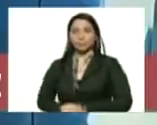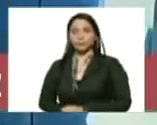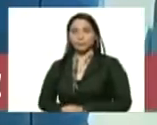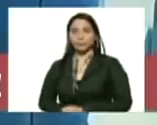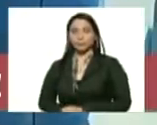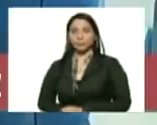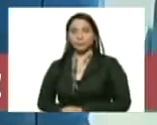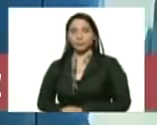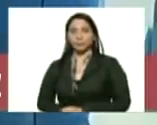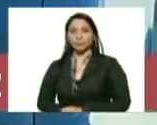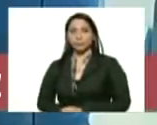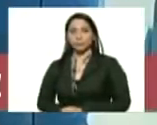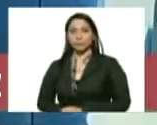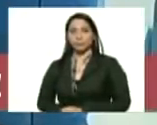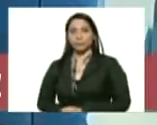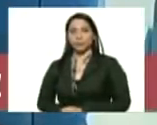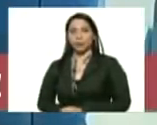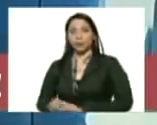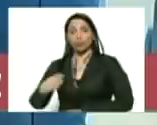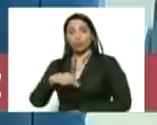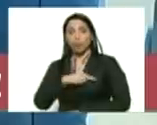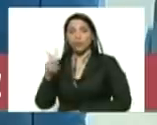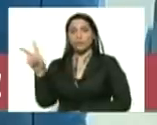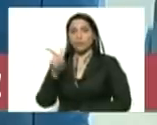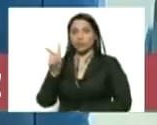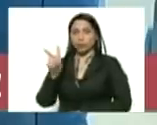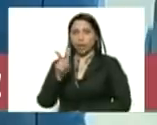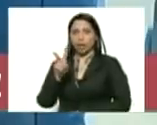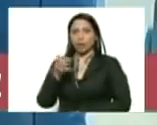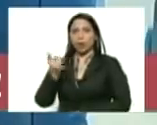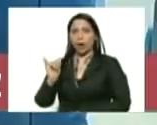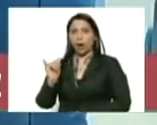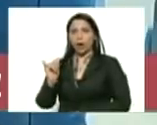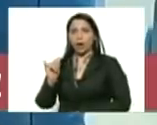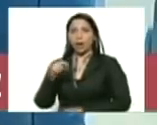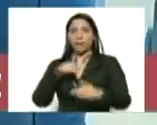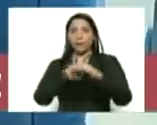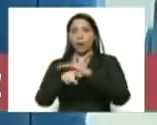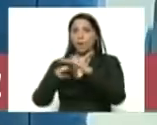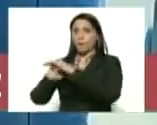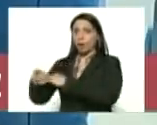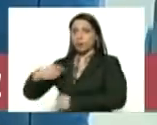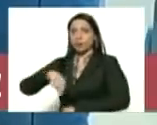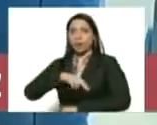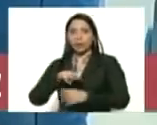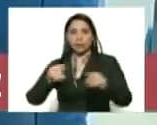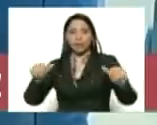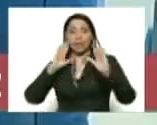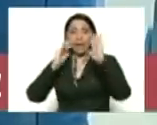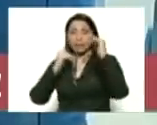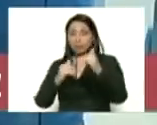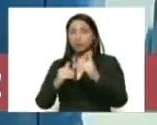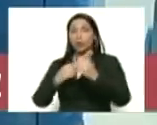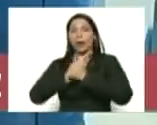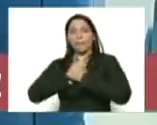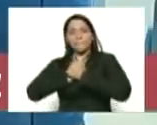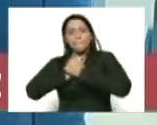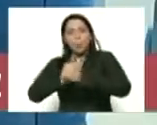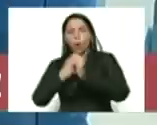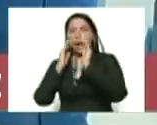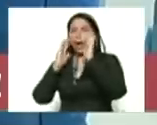compañero Melvin de los nuestros con nacionales que están ingresando a nuestra tierra con la atención de amor con la atención